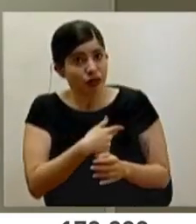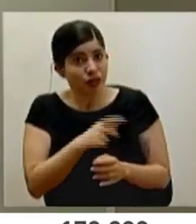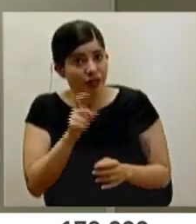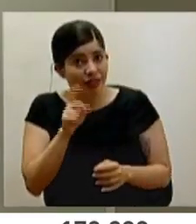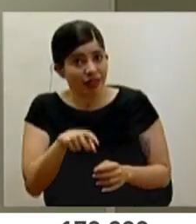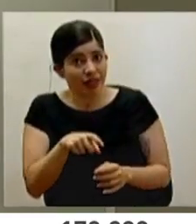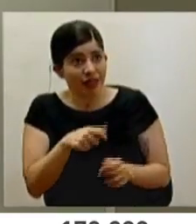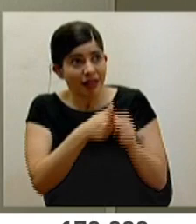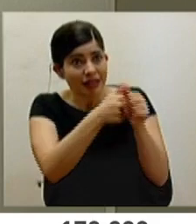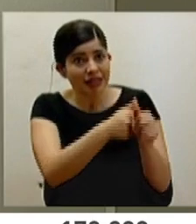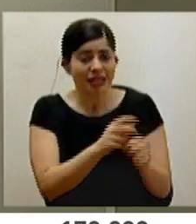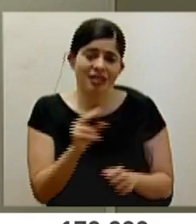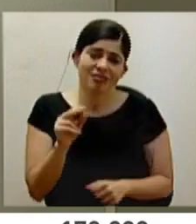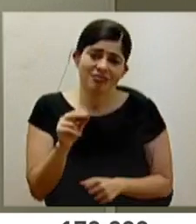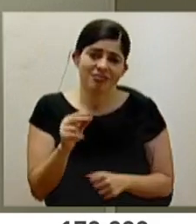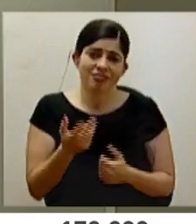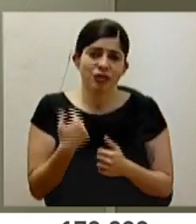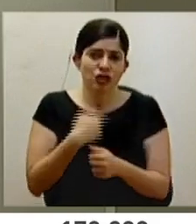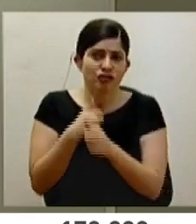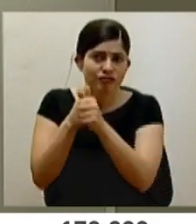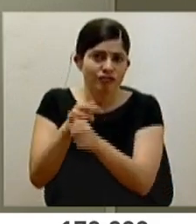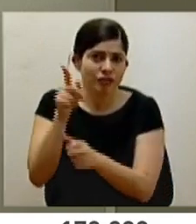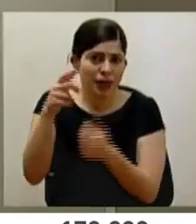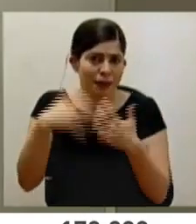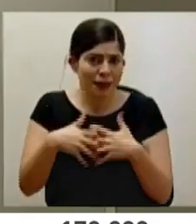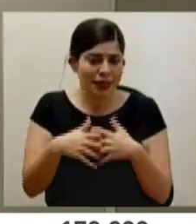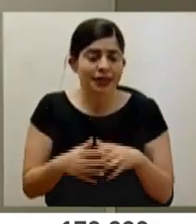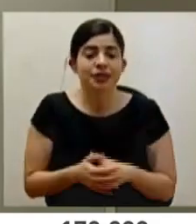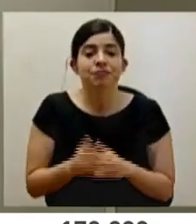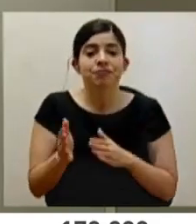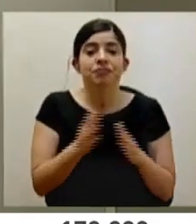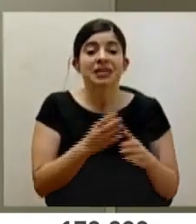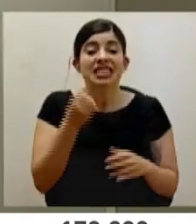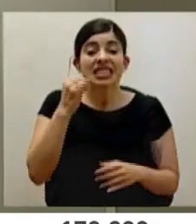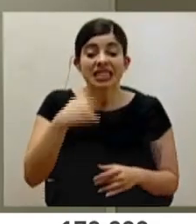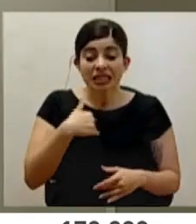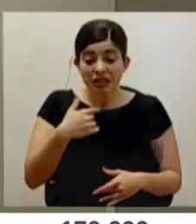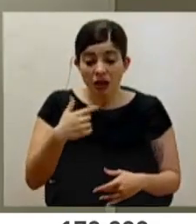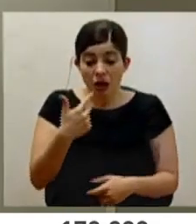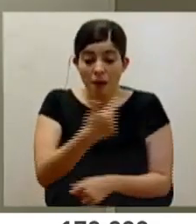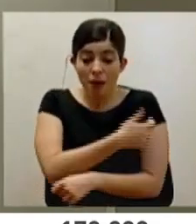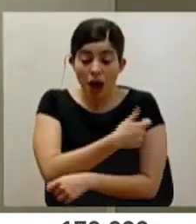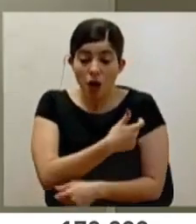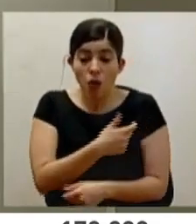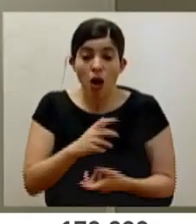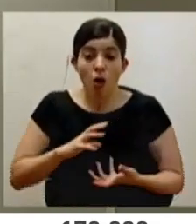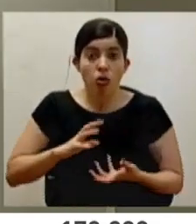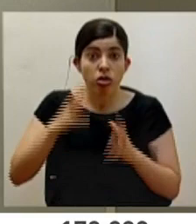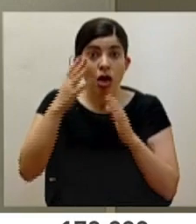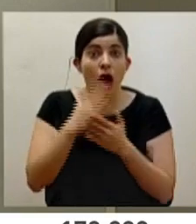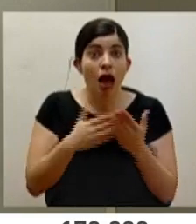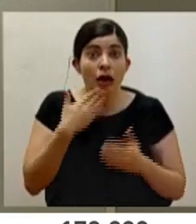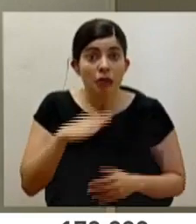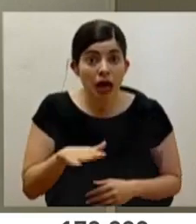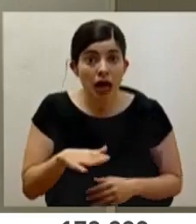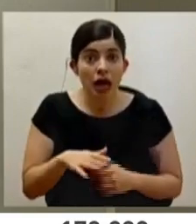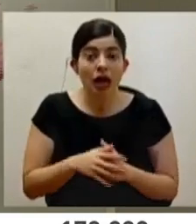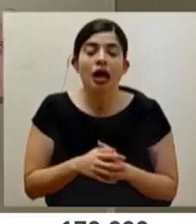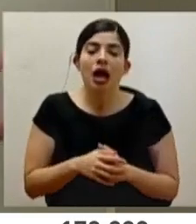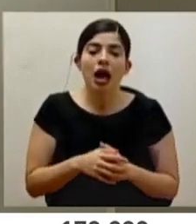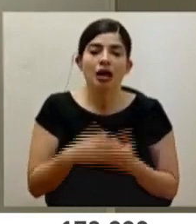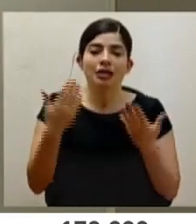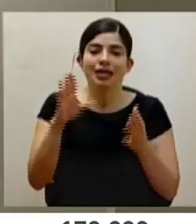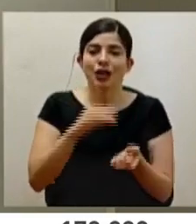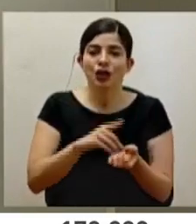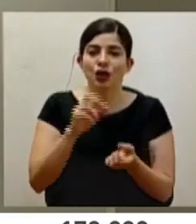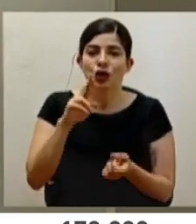hacerlo. Y con respecto a las reacciones adversas, bueno, también indicaré la población, ya el